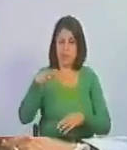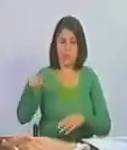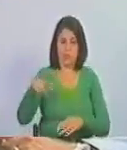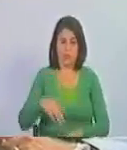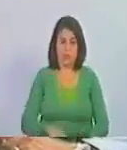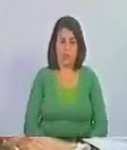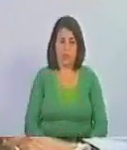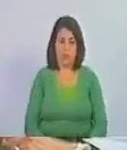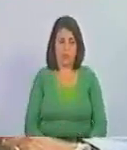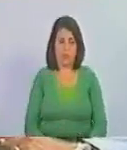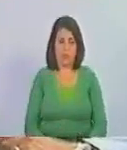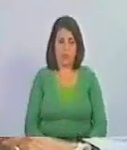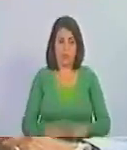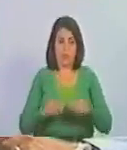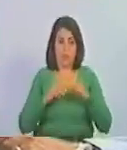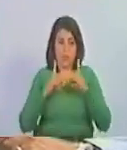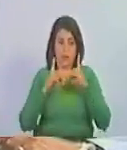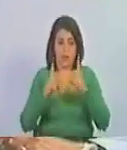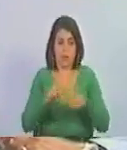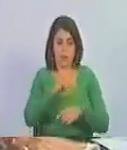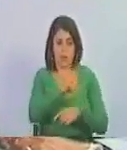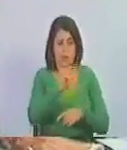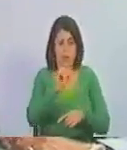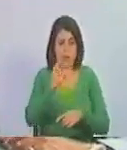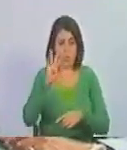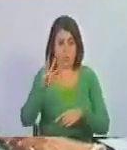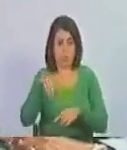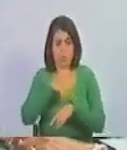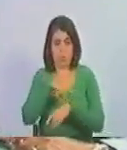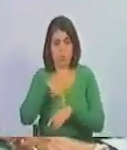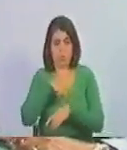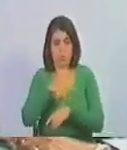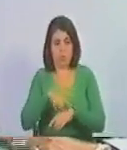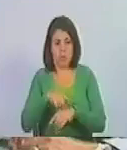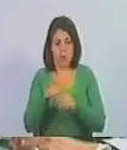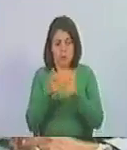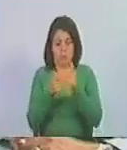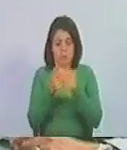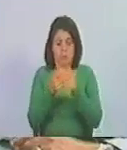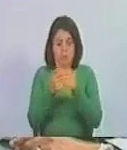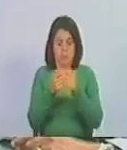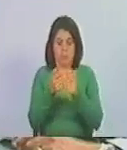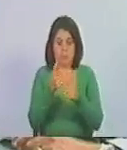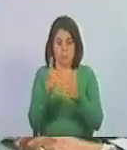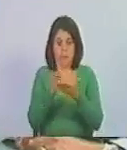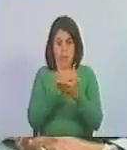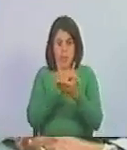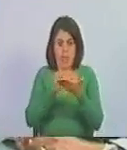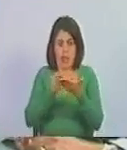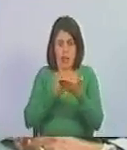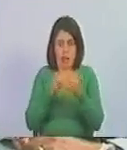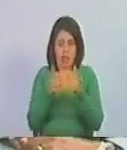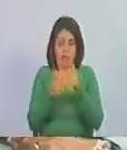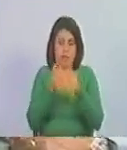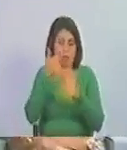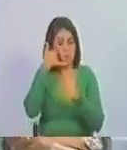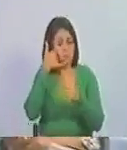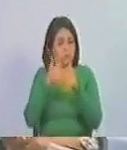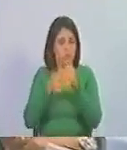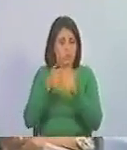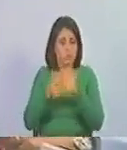le dedica tres, cuatro horas al teléfono. Y descuida